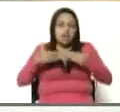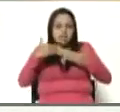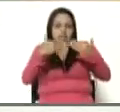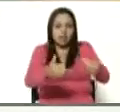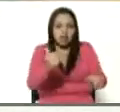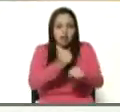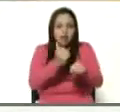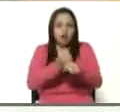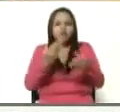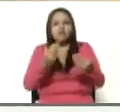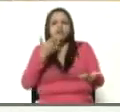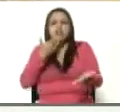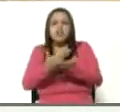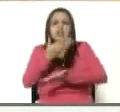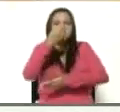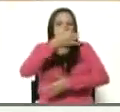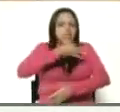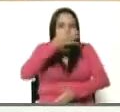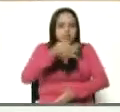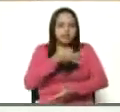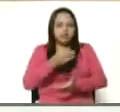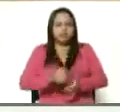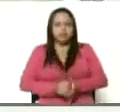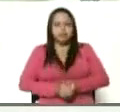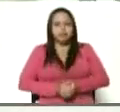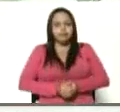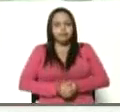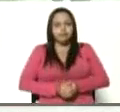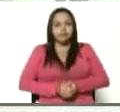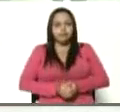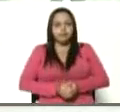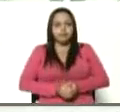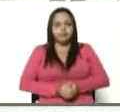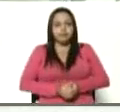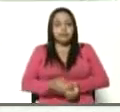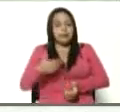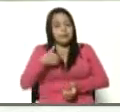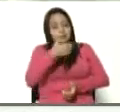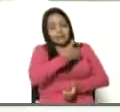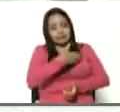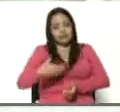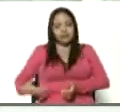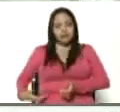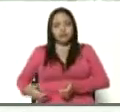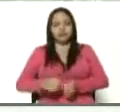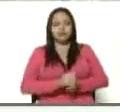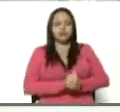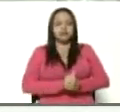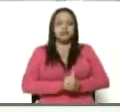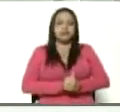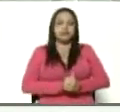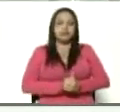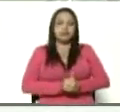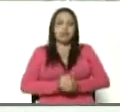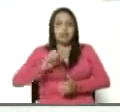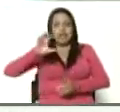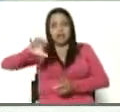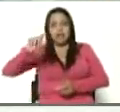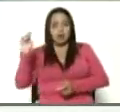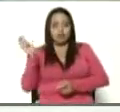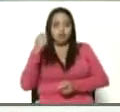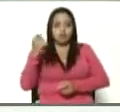Muchísimas gracias y muy buenas tardes. Señor Presidente, mi comandante en jefe, Presidente, el Estado PURE